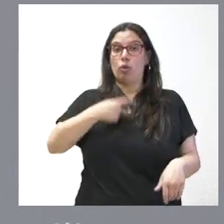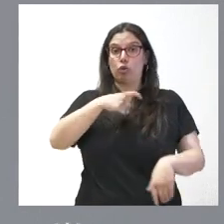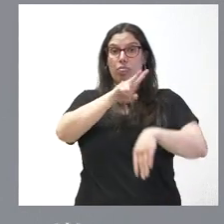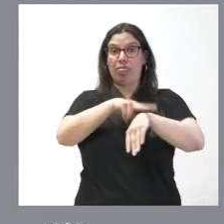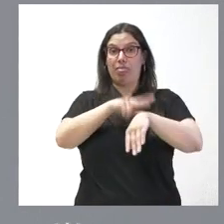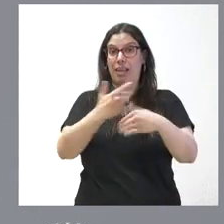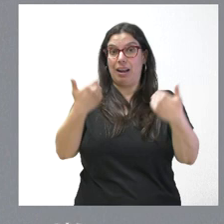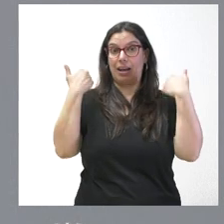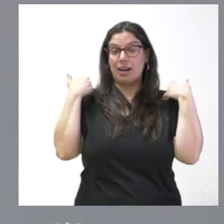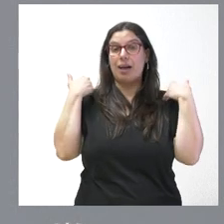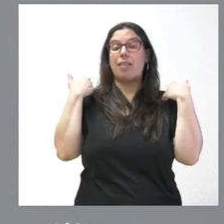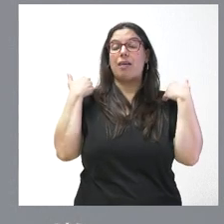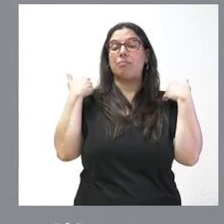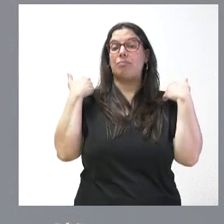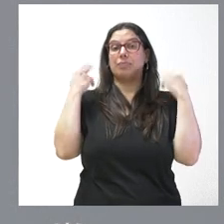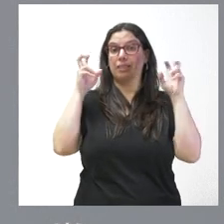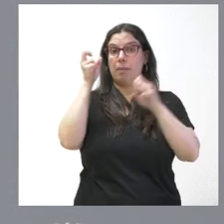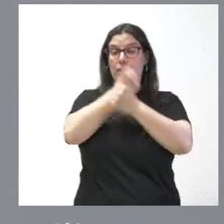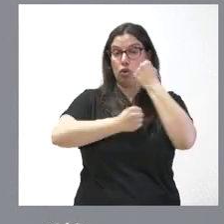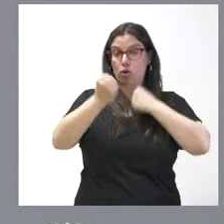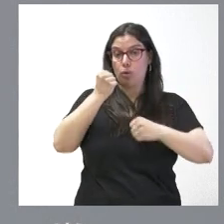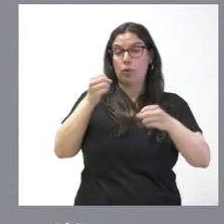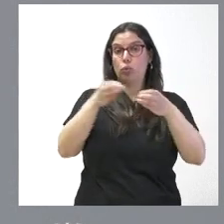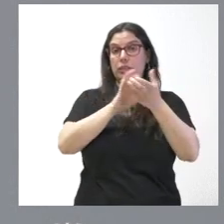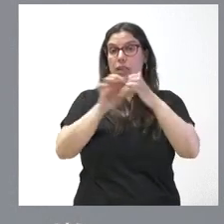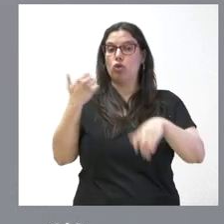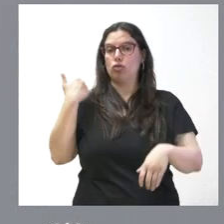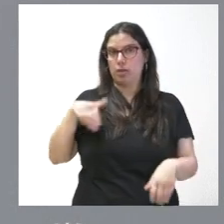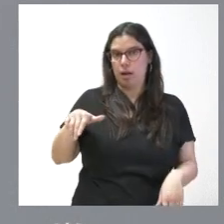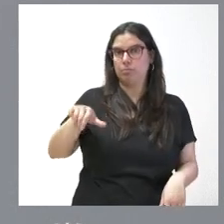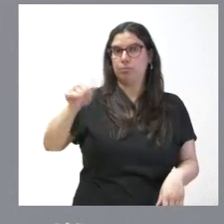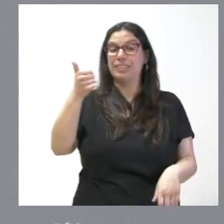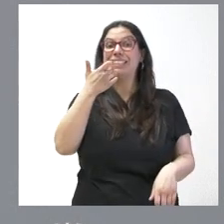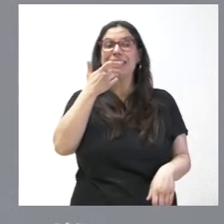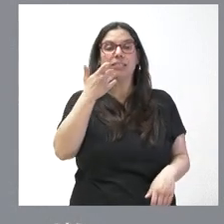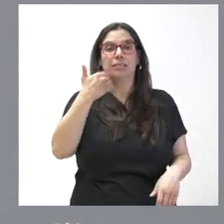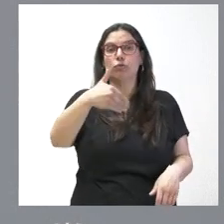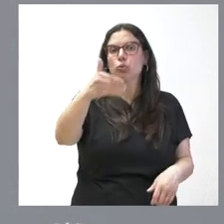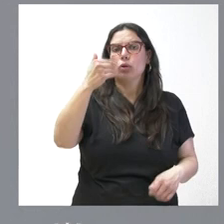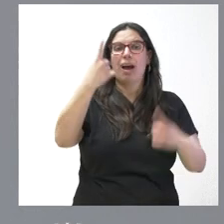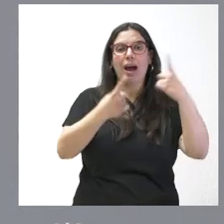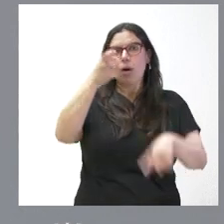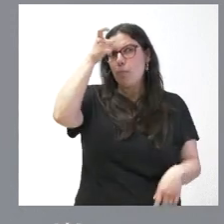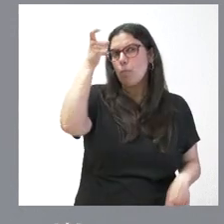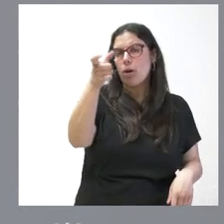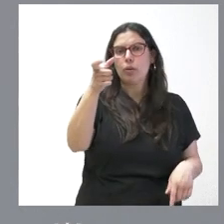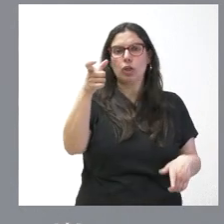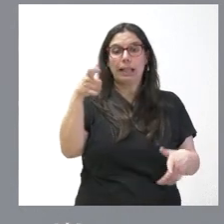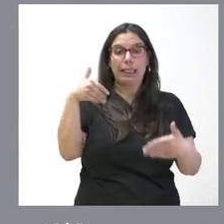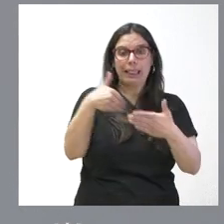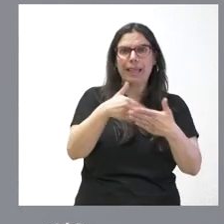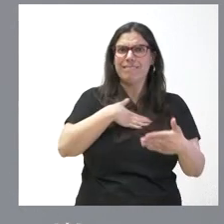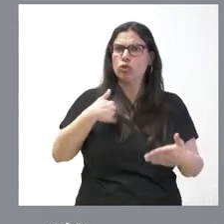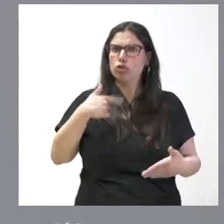de asuntos económicos de la Junta de Castilla y León pero si hubiera algún municipio que quisiera a última hora pues justificar su